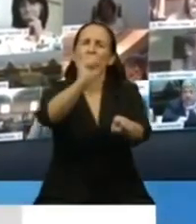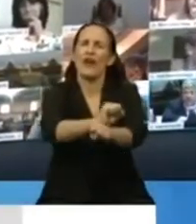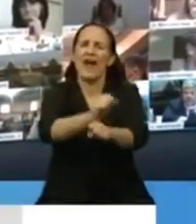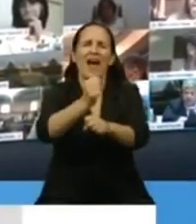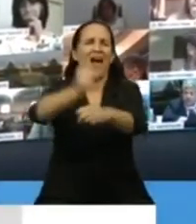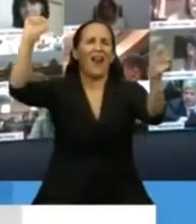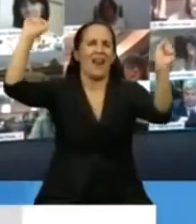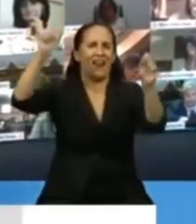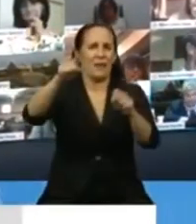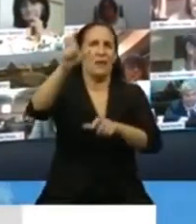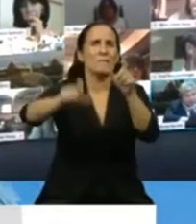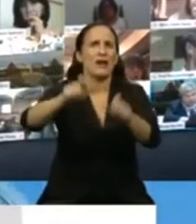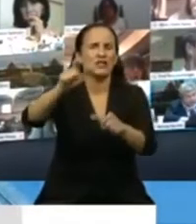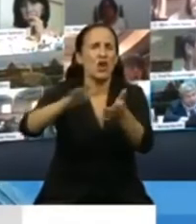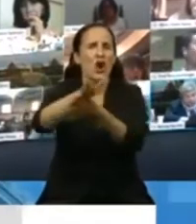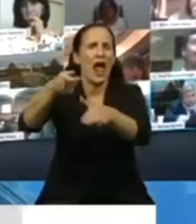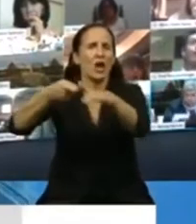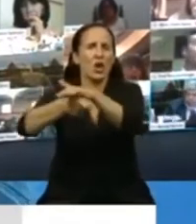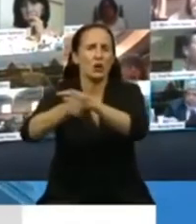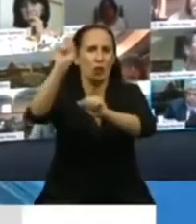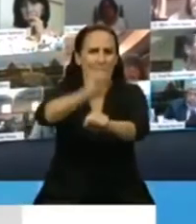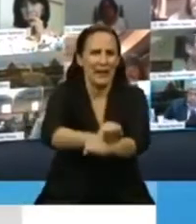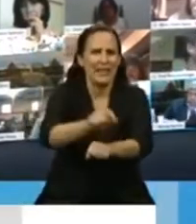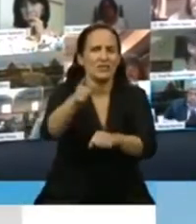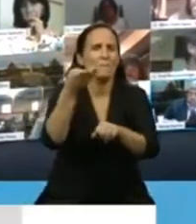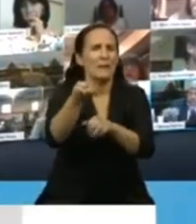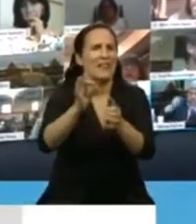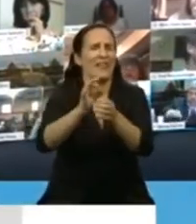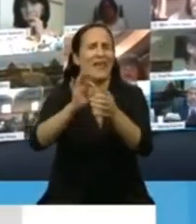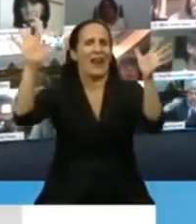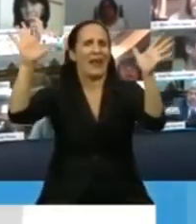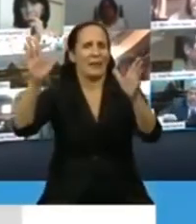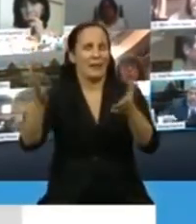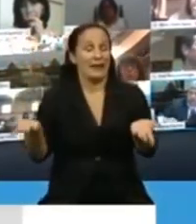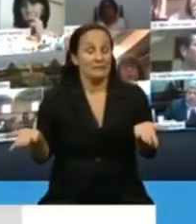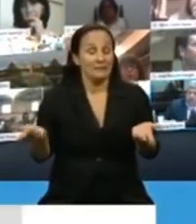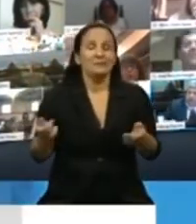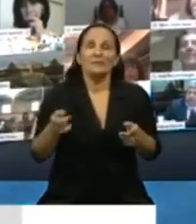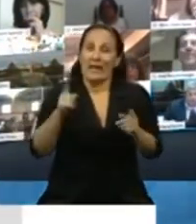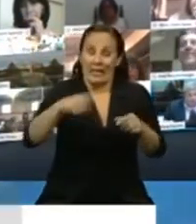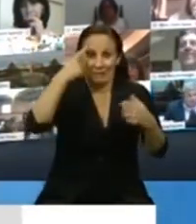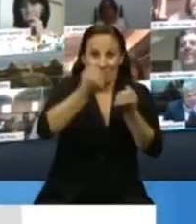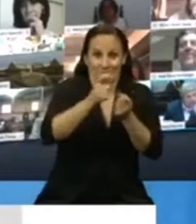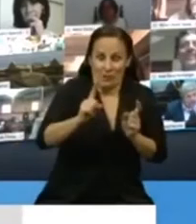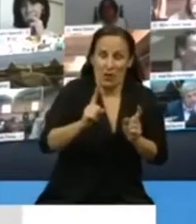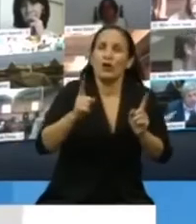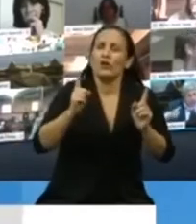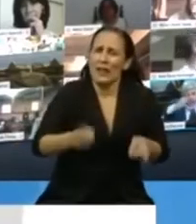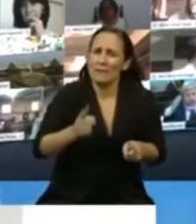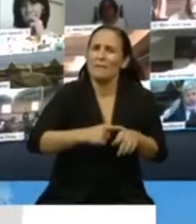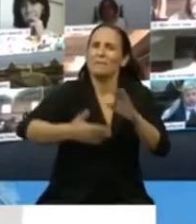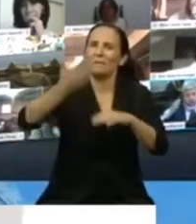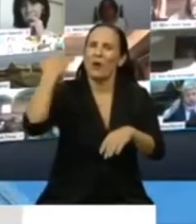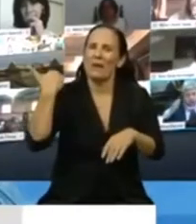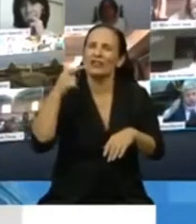presos por corrupción. Es cierto que mantenemos diferencias cuando planteábamos y hemos discutido aquí cómo era la forma de